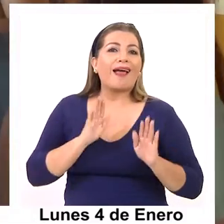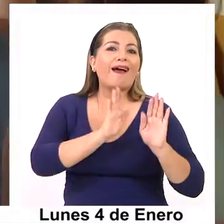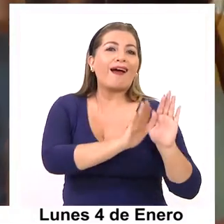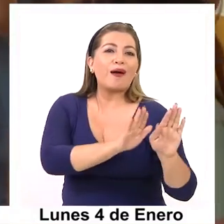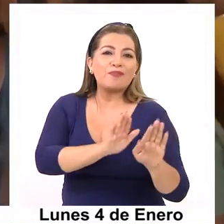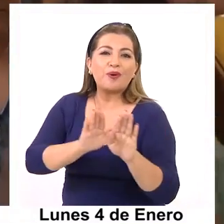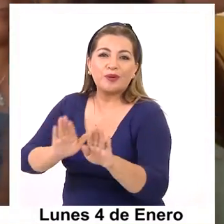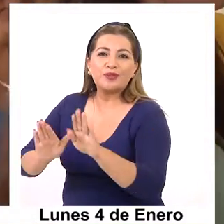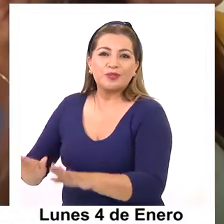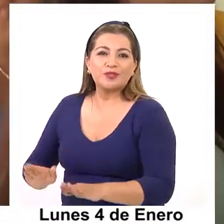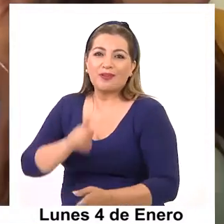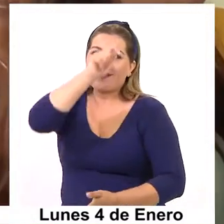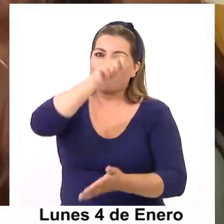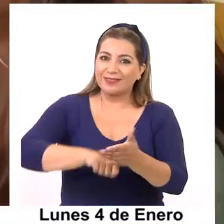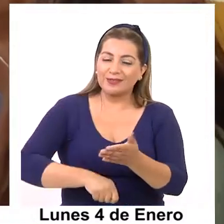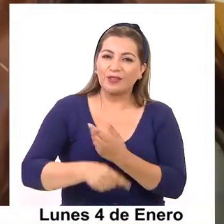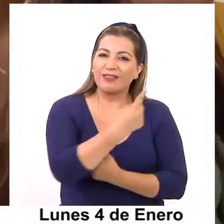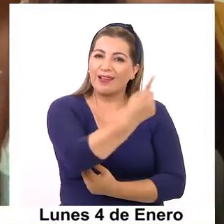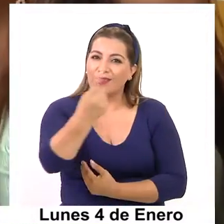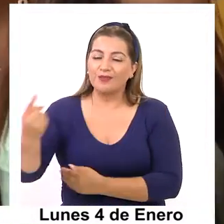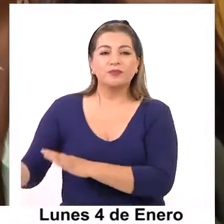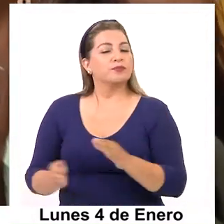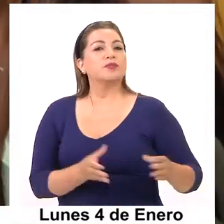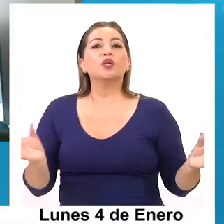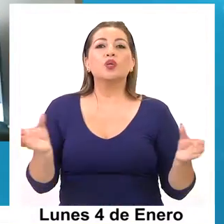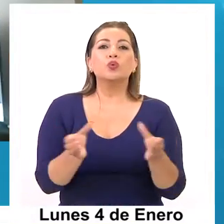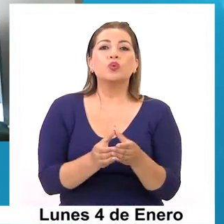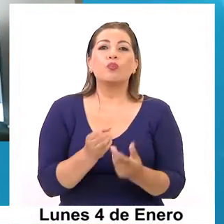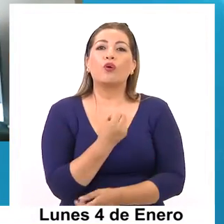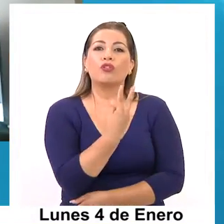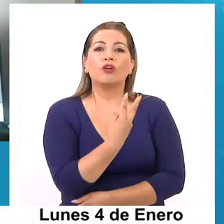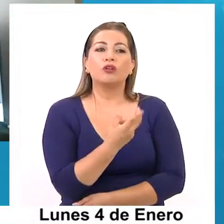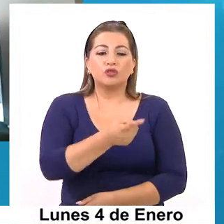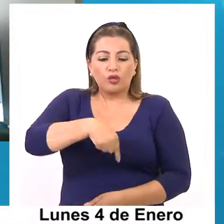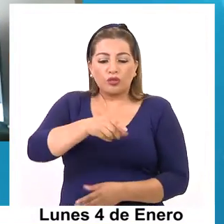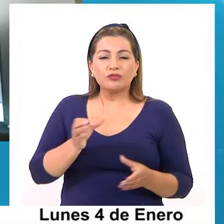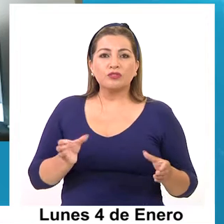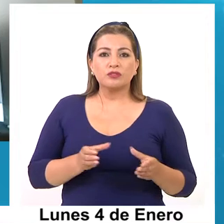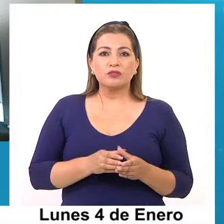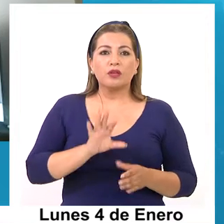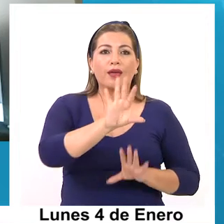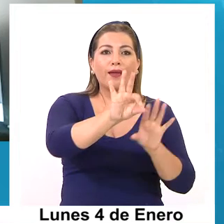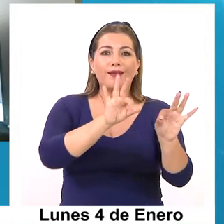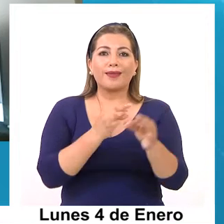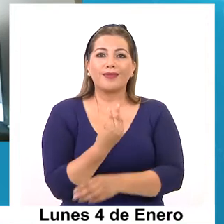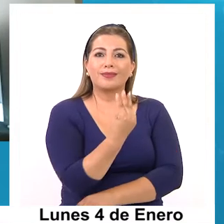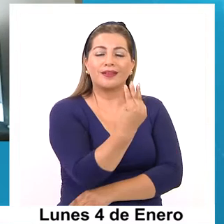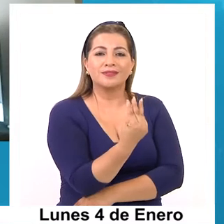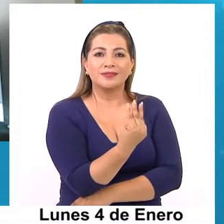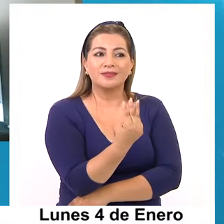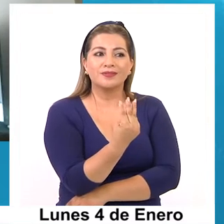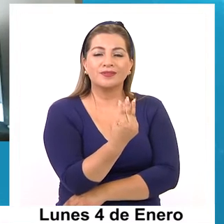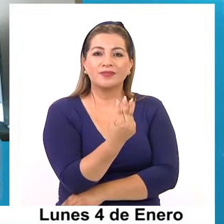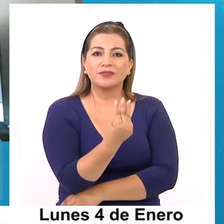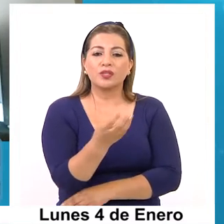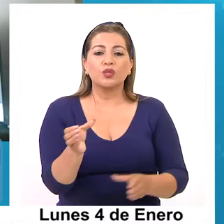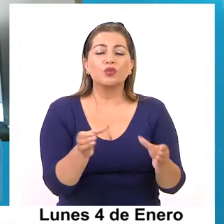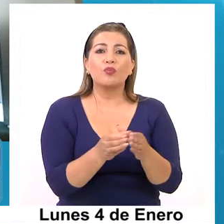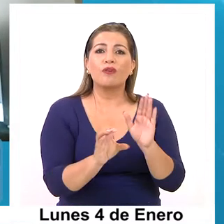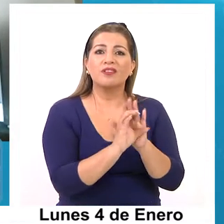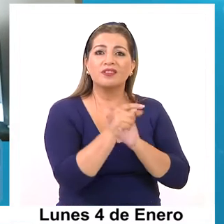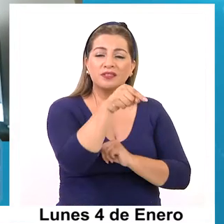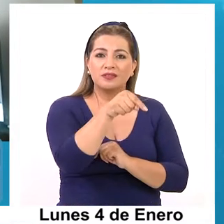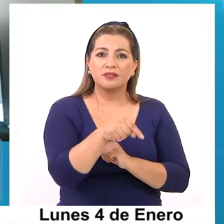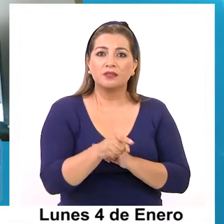para dicha inscripción. El Distrito 2, que es nuestro, elige a tres convencionales constituyentes.